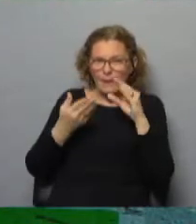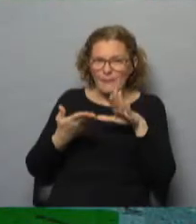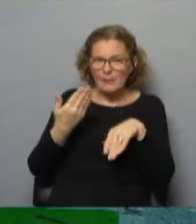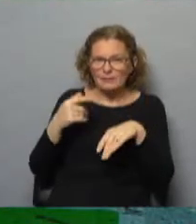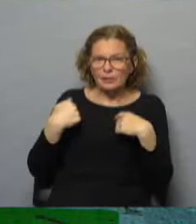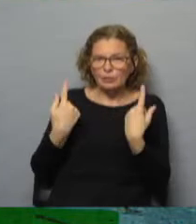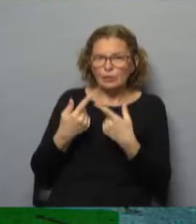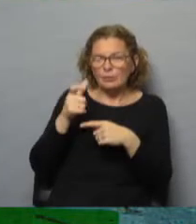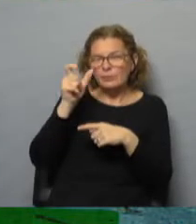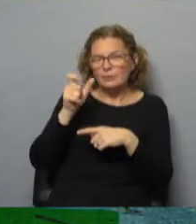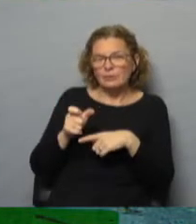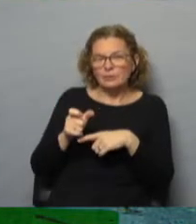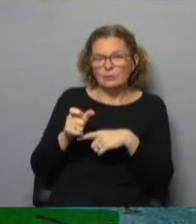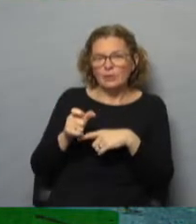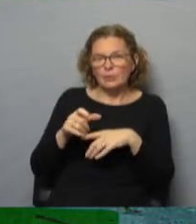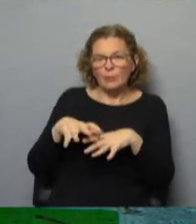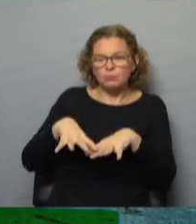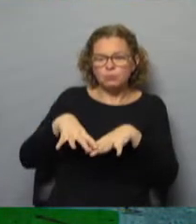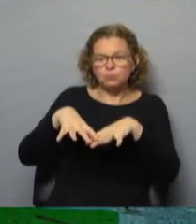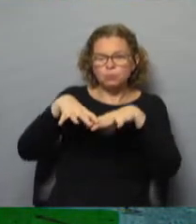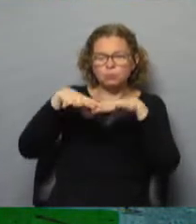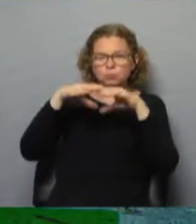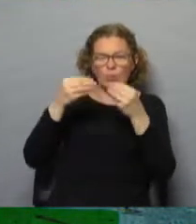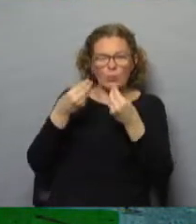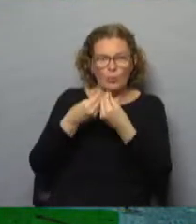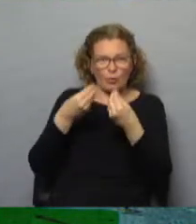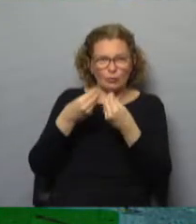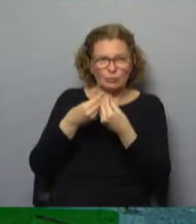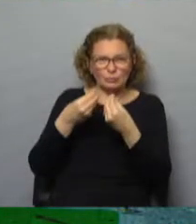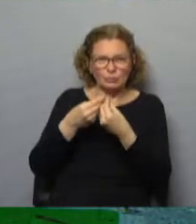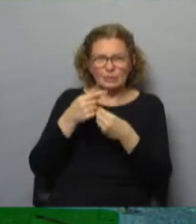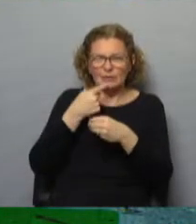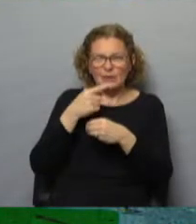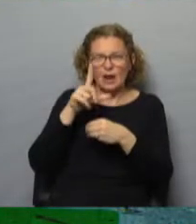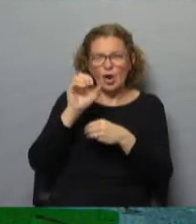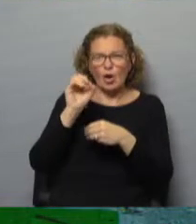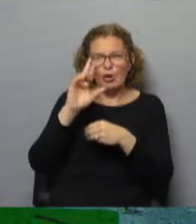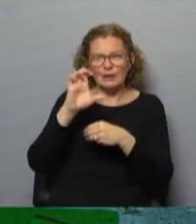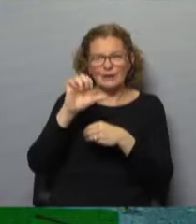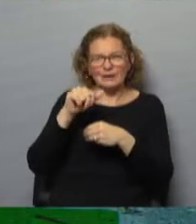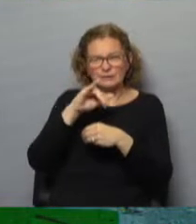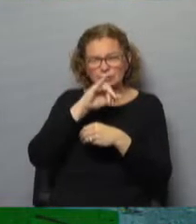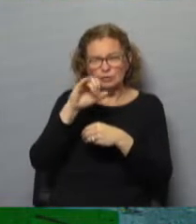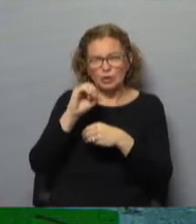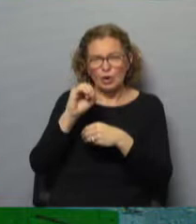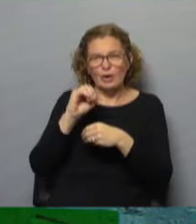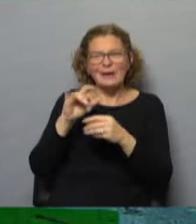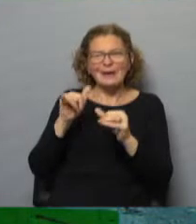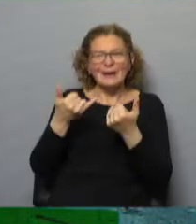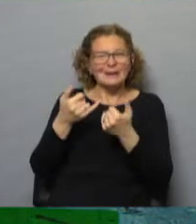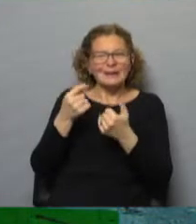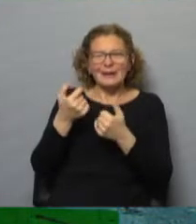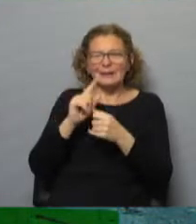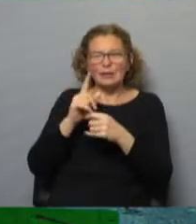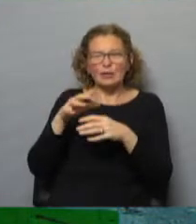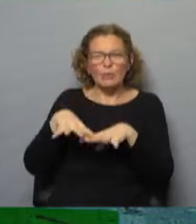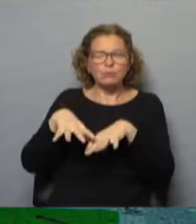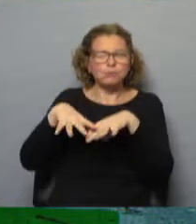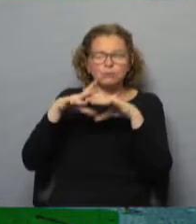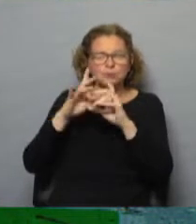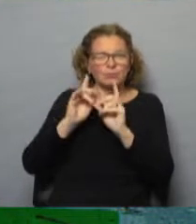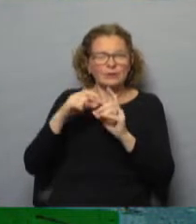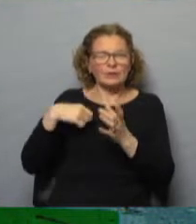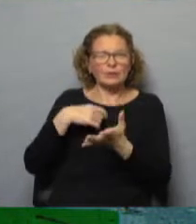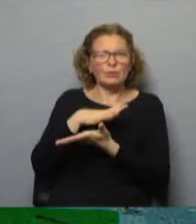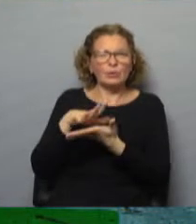la población que tiene que ver con el desborde de la basura. Lo que nos comentaba Ignacio Lorenzo es que hoy en día ya casi no se dan situaciones de desborde y que